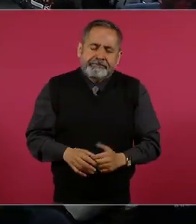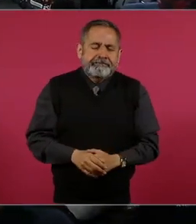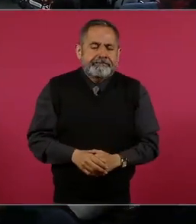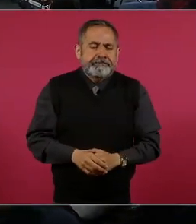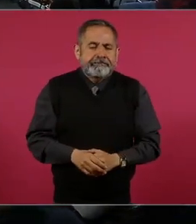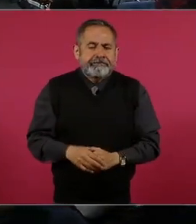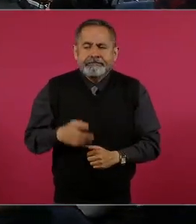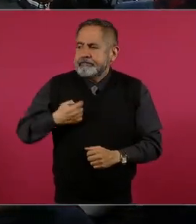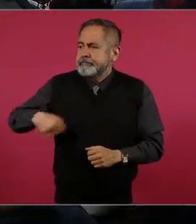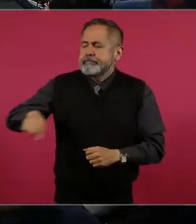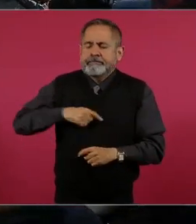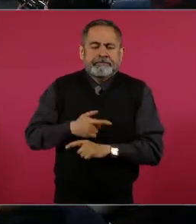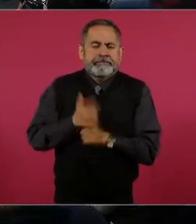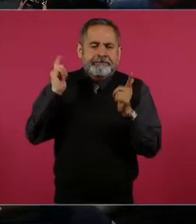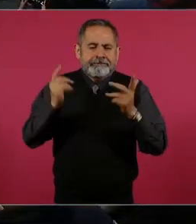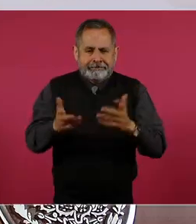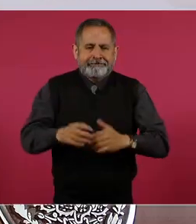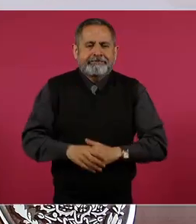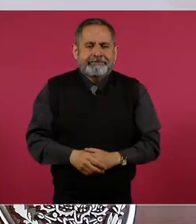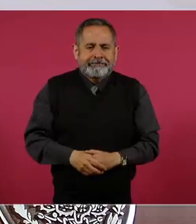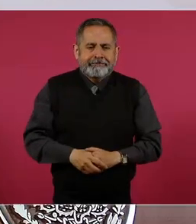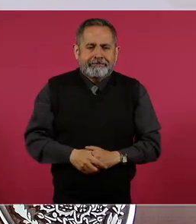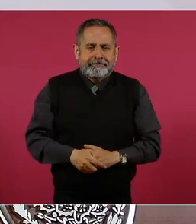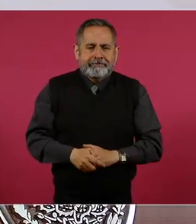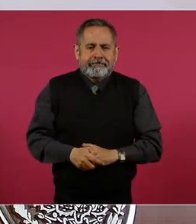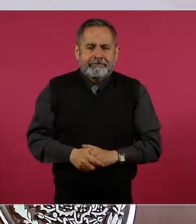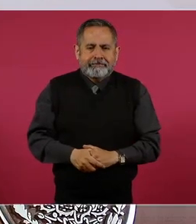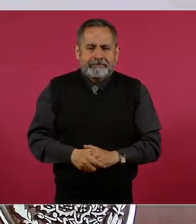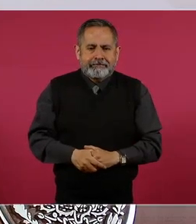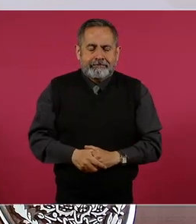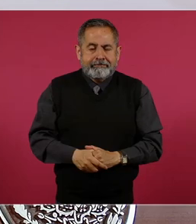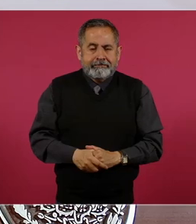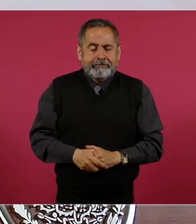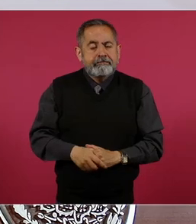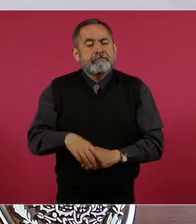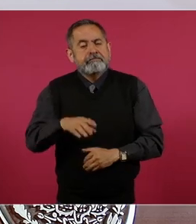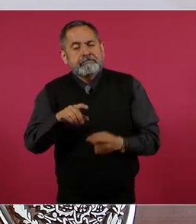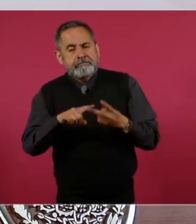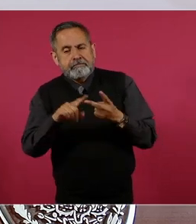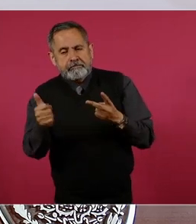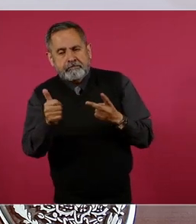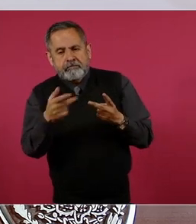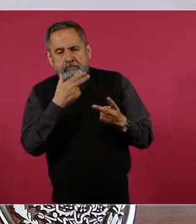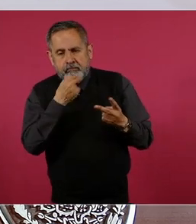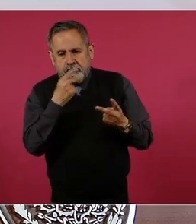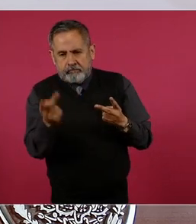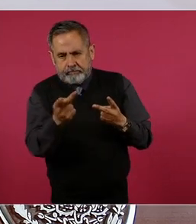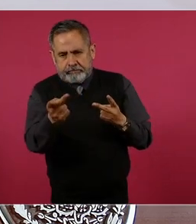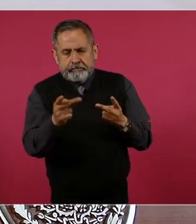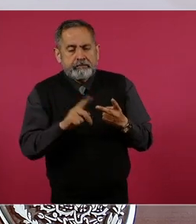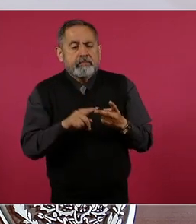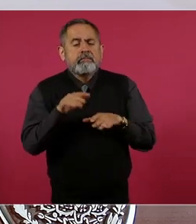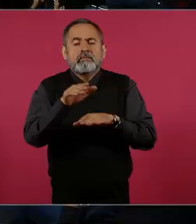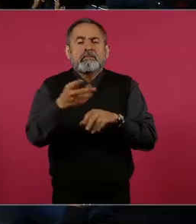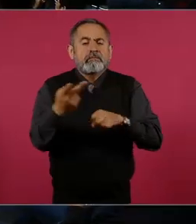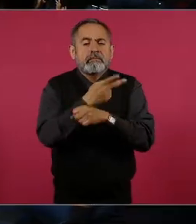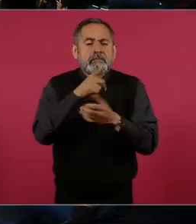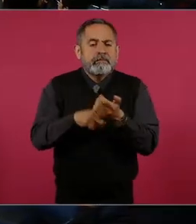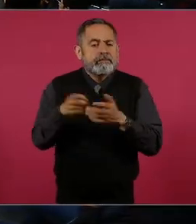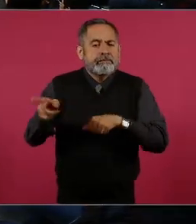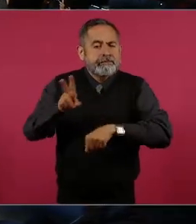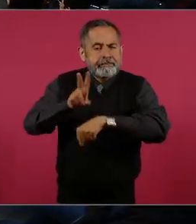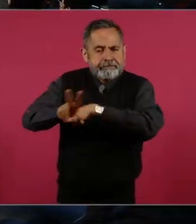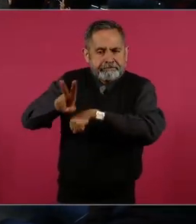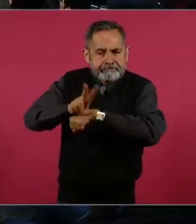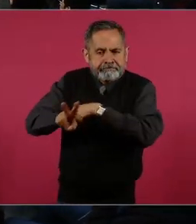Somos libres. Por otra parte, también le quería preguntar sobre la situación en Venezuela,